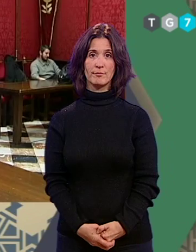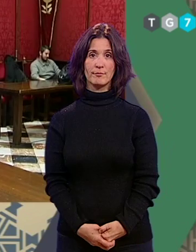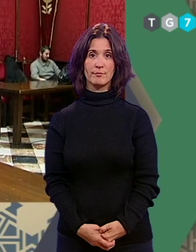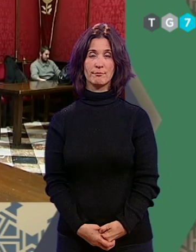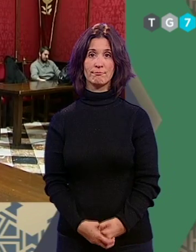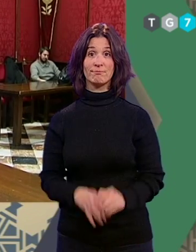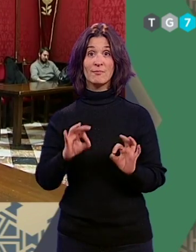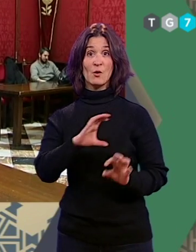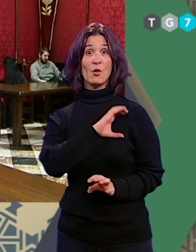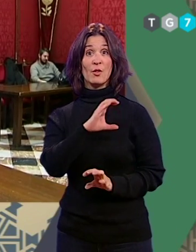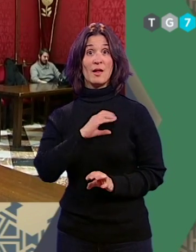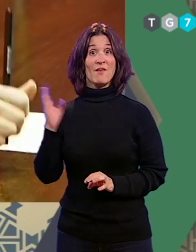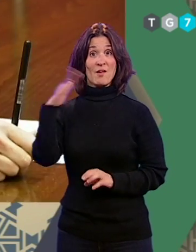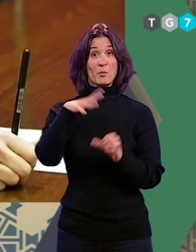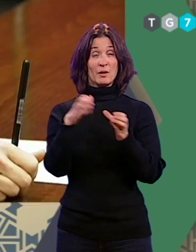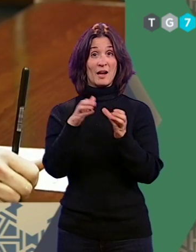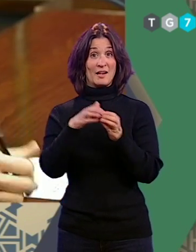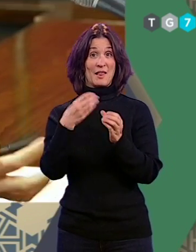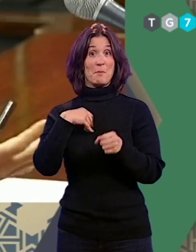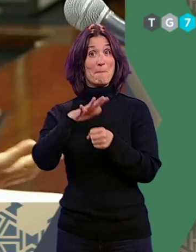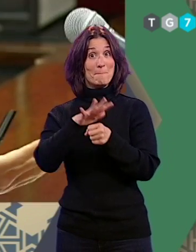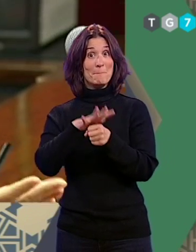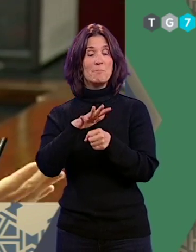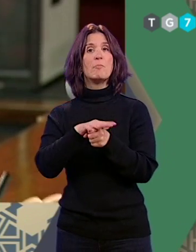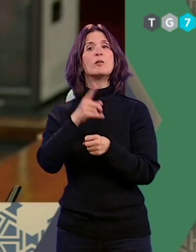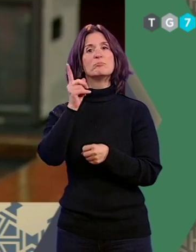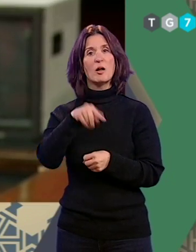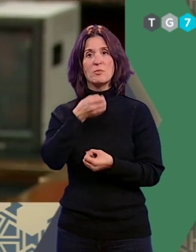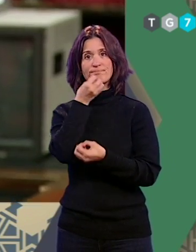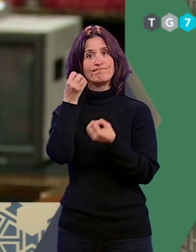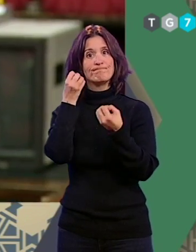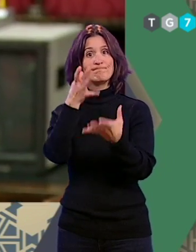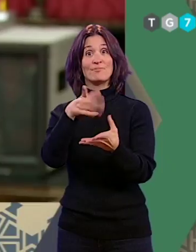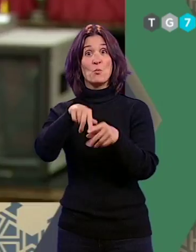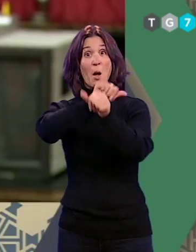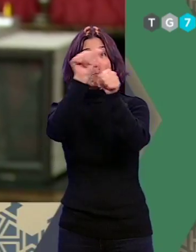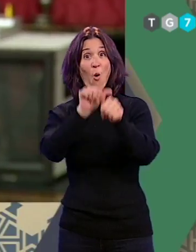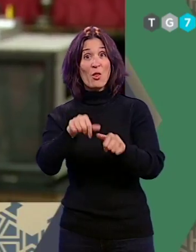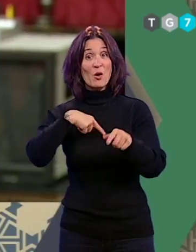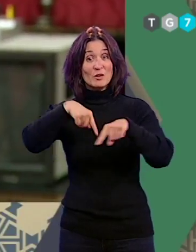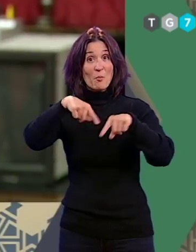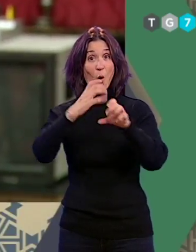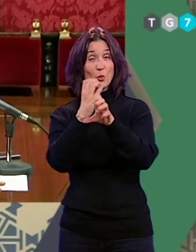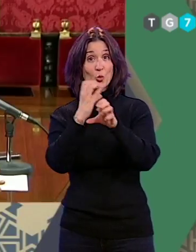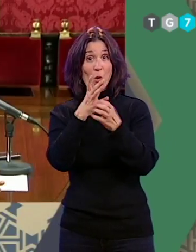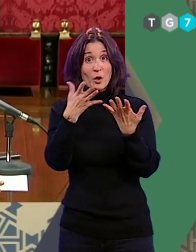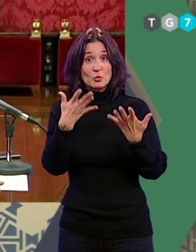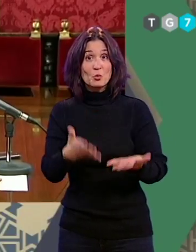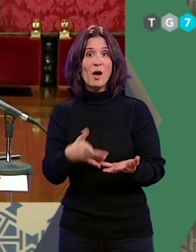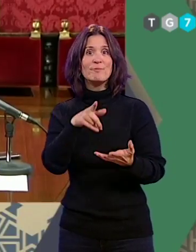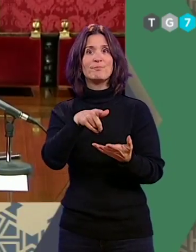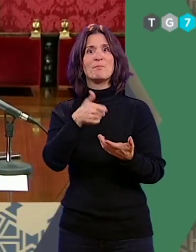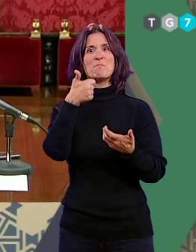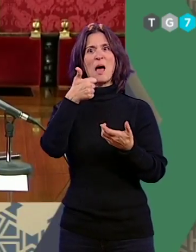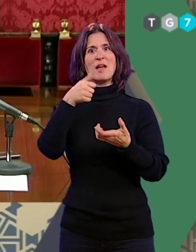La concejala de Vamos Granada, Marta Gutiérrez, también ha mostrado la necesidad de que el modelo de transporte urbano de Granada tenga un carácter